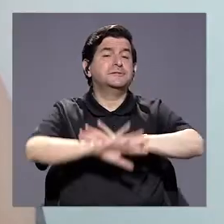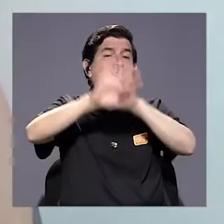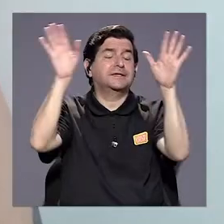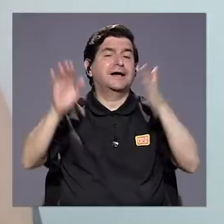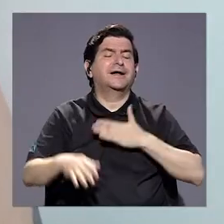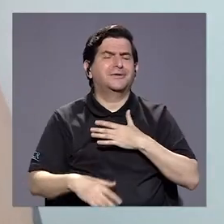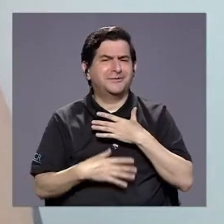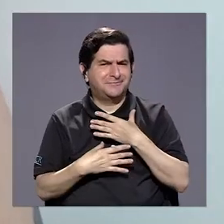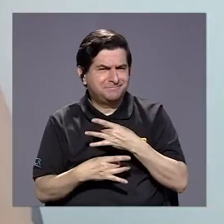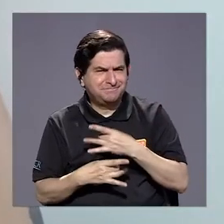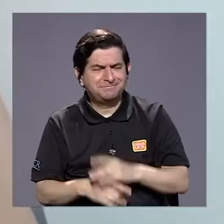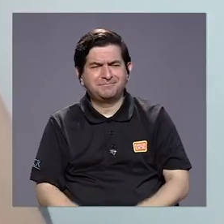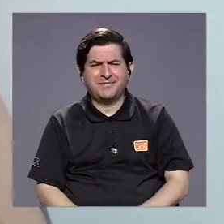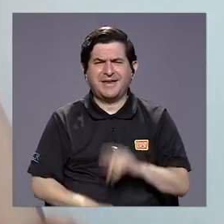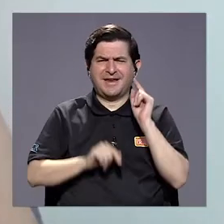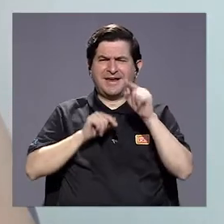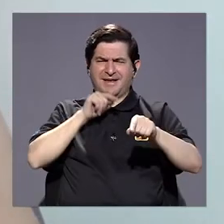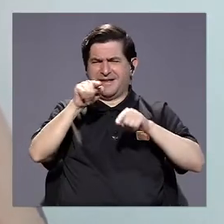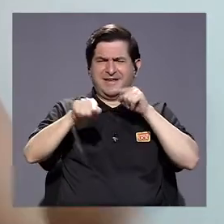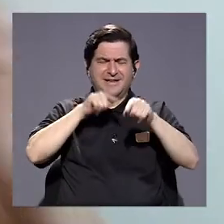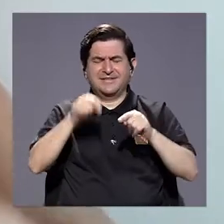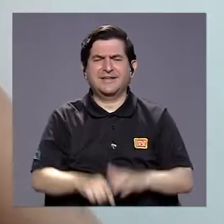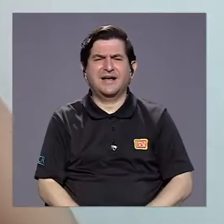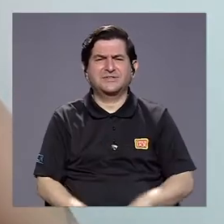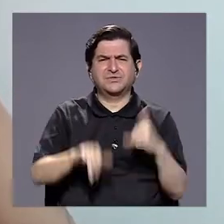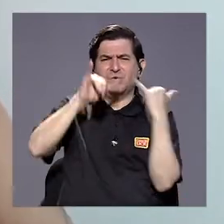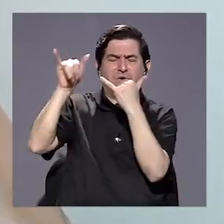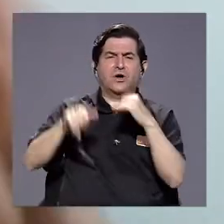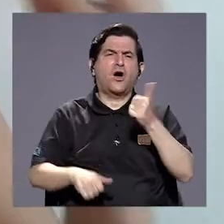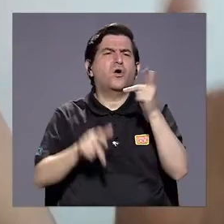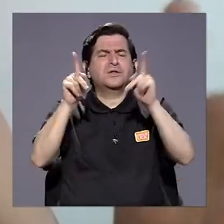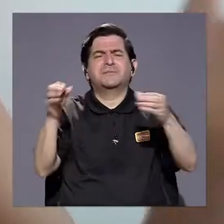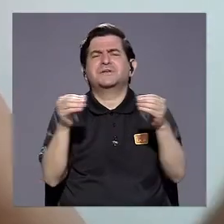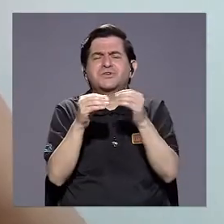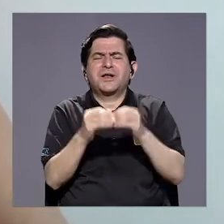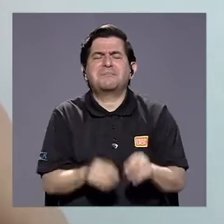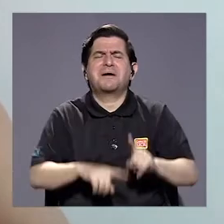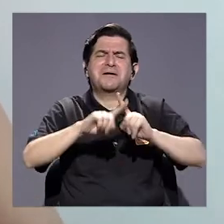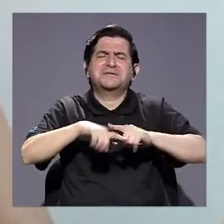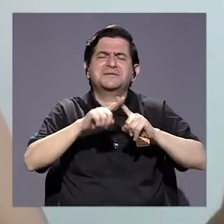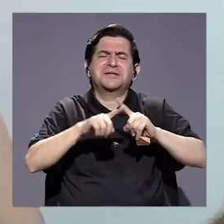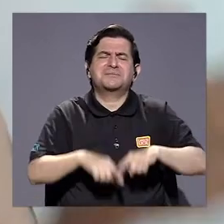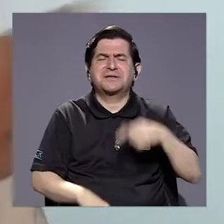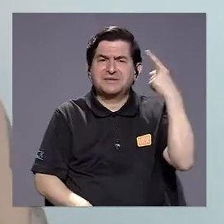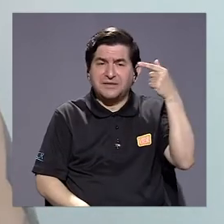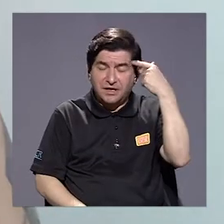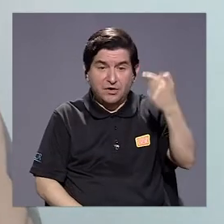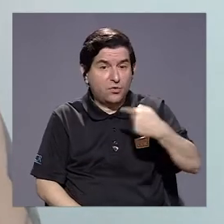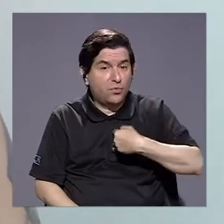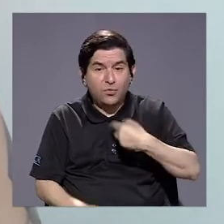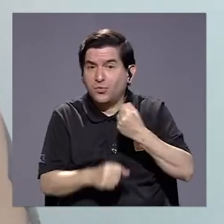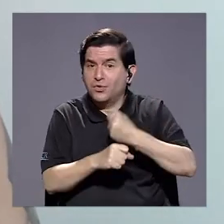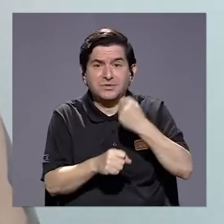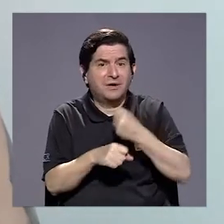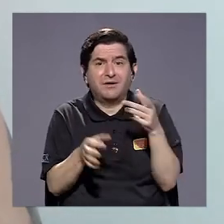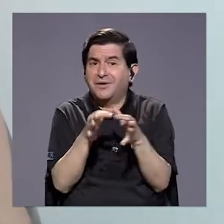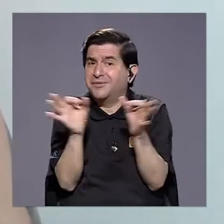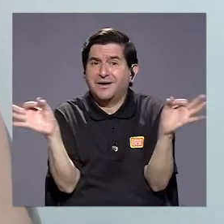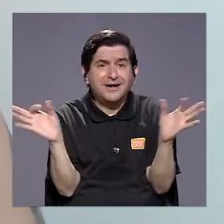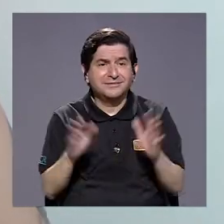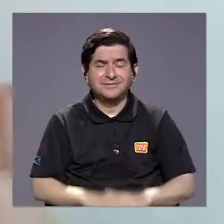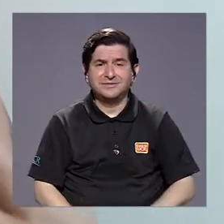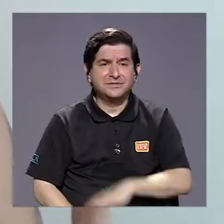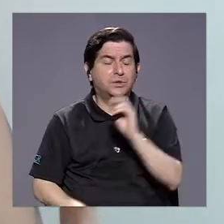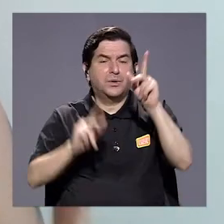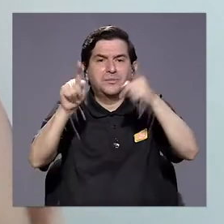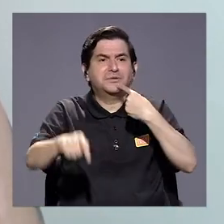Claro, a mí me hace gracia que las acusaciones que uno recibe a otra persona más, que llega a vivir del gobierno, ¿verdad?, cuando uno realmente está haciendo esto a